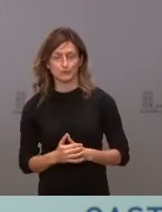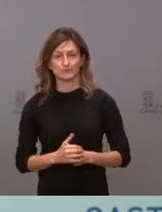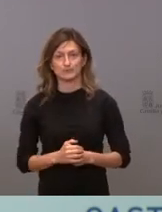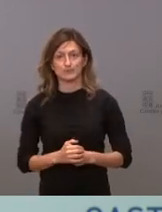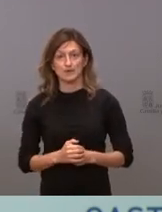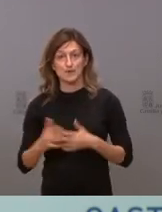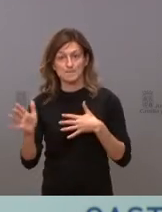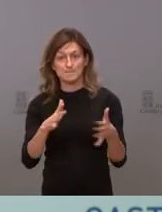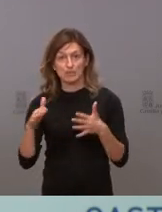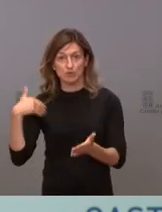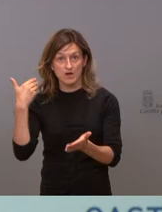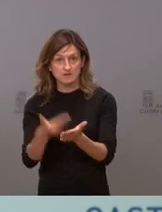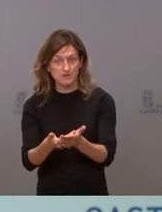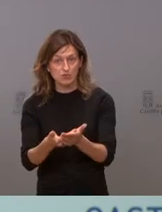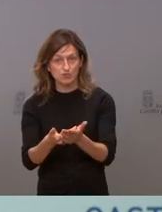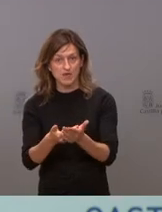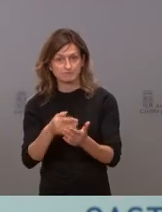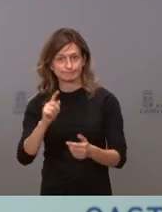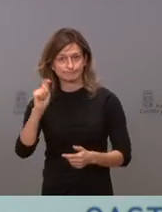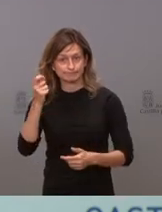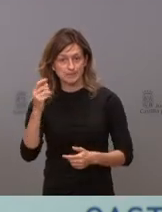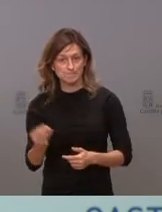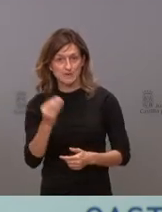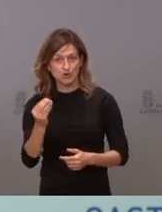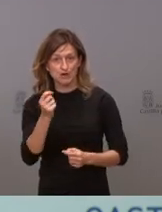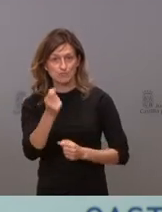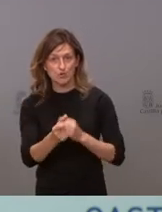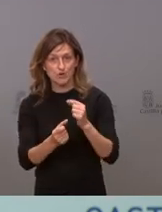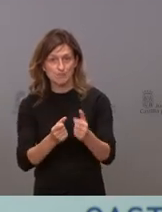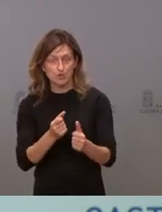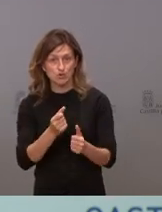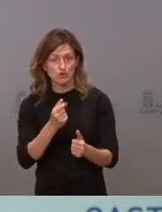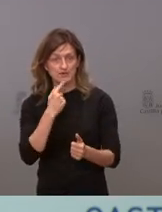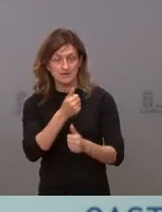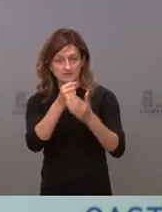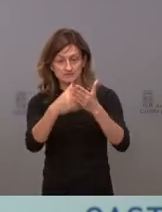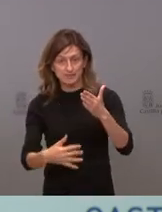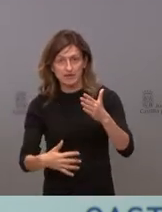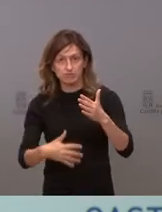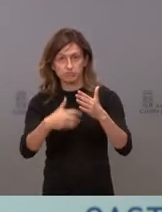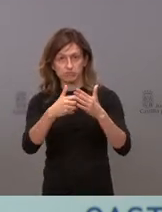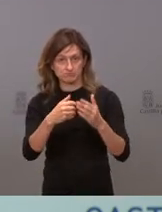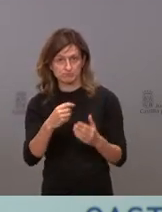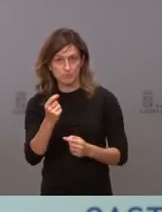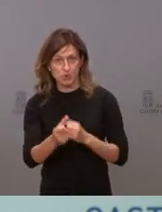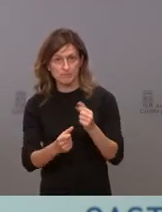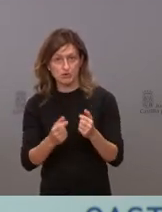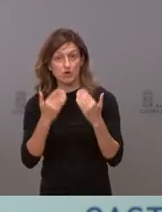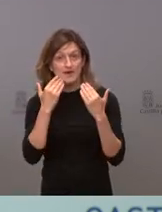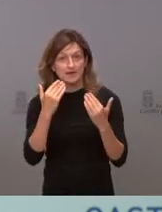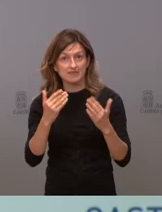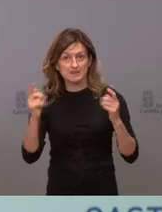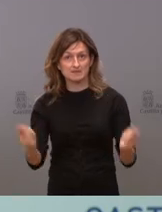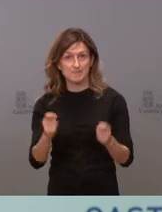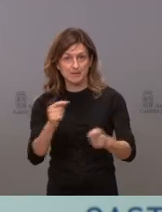Desde marzo conseguimos mejorar lentamente las cifras de nuestras listas de espera gracias al éxito de la campaña de